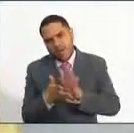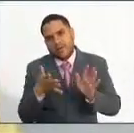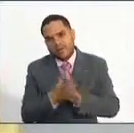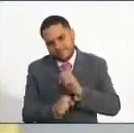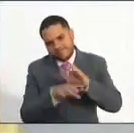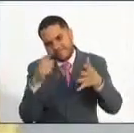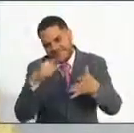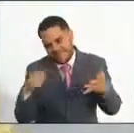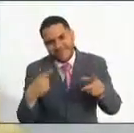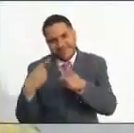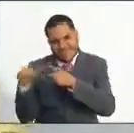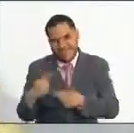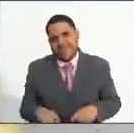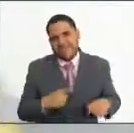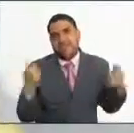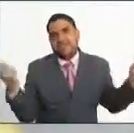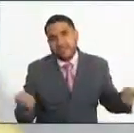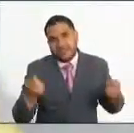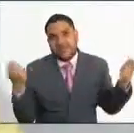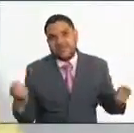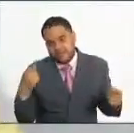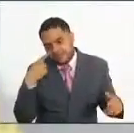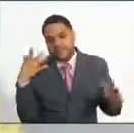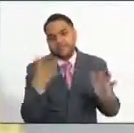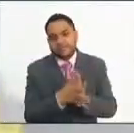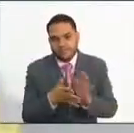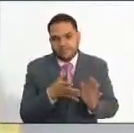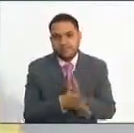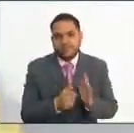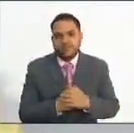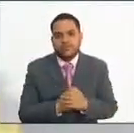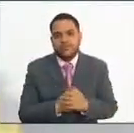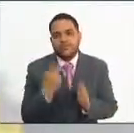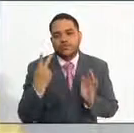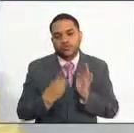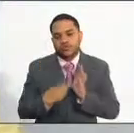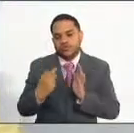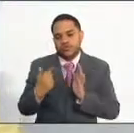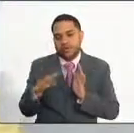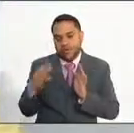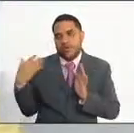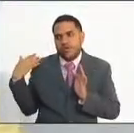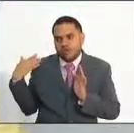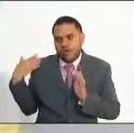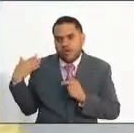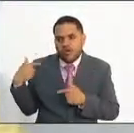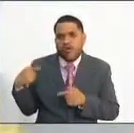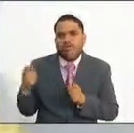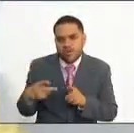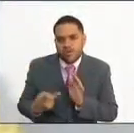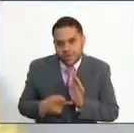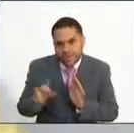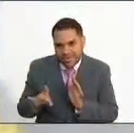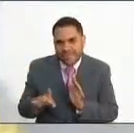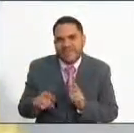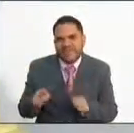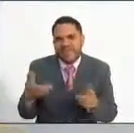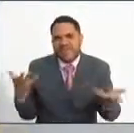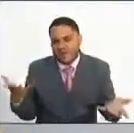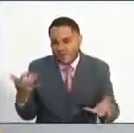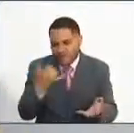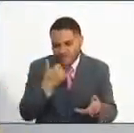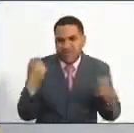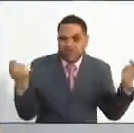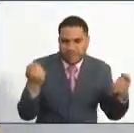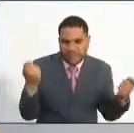las distintas convocatorias vigentes desde el 2014, también por supuesto en este 2015 y vamos a hacer